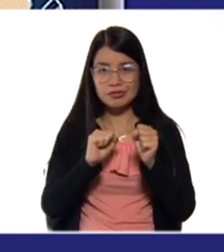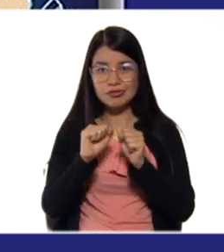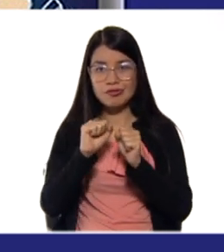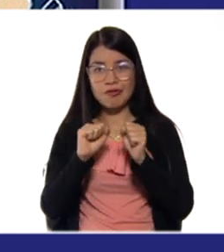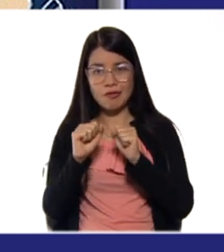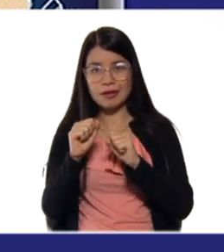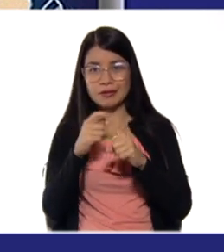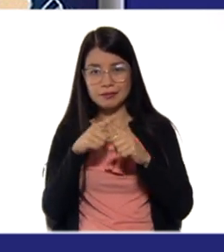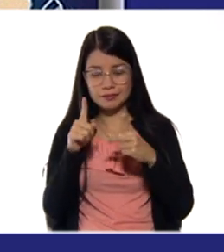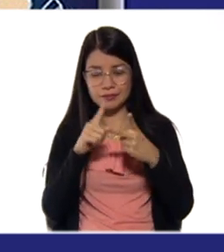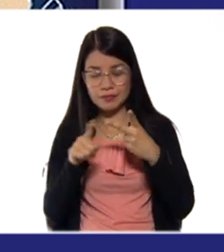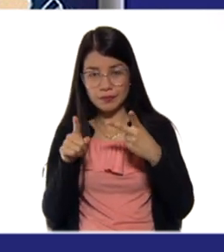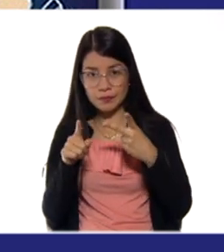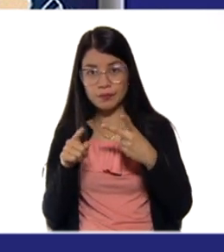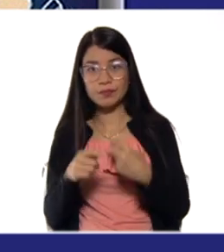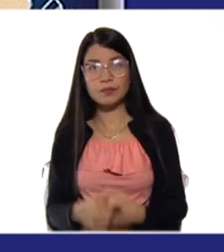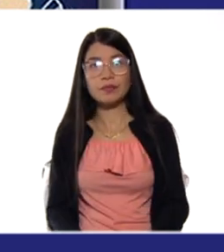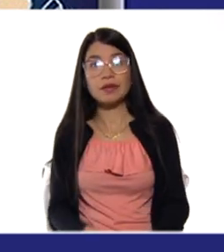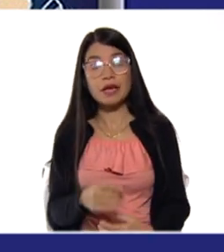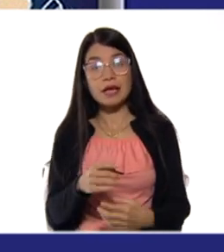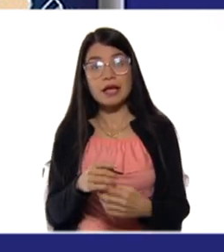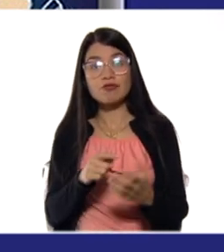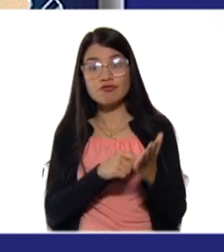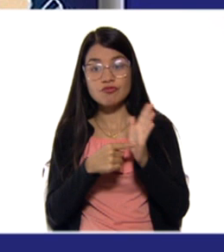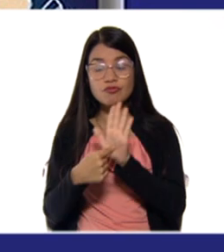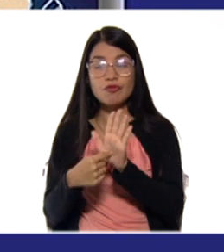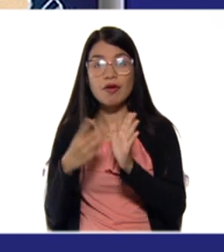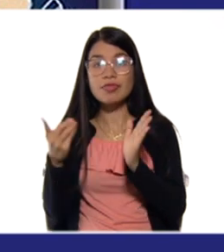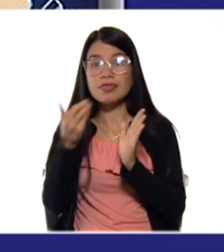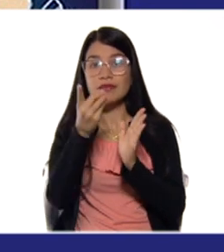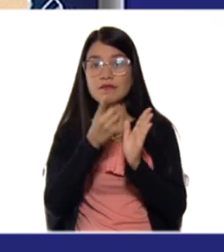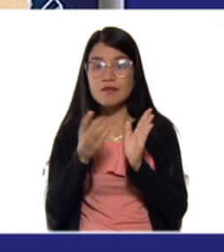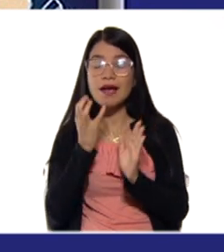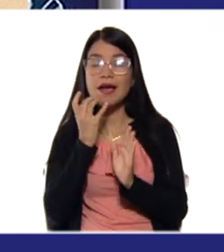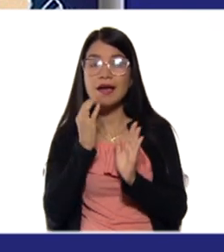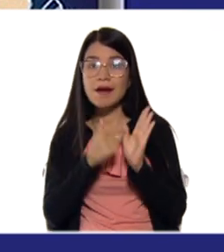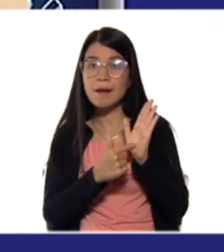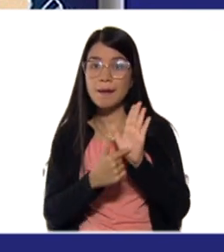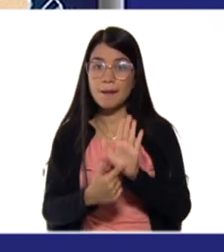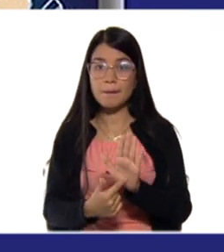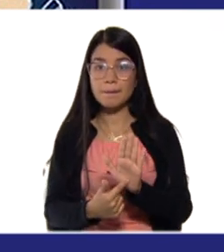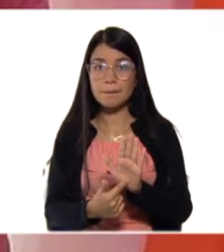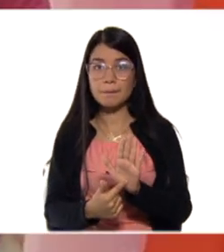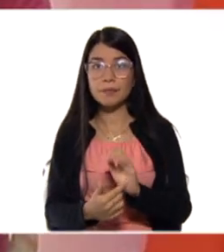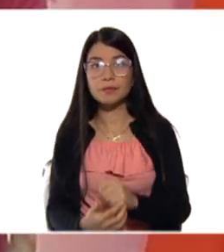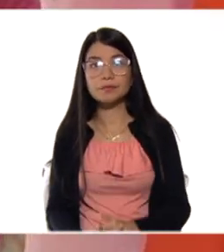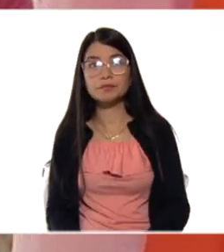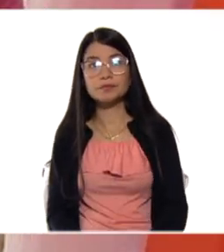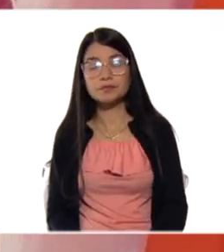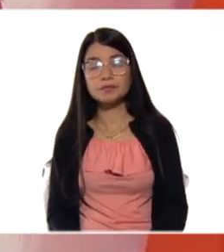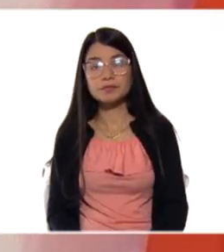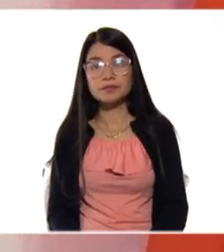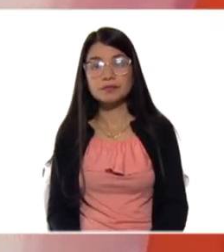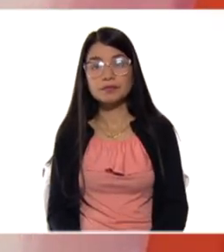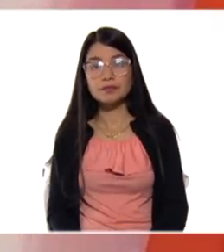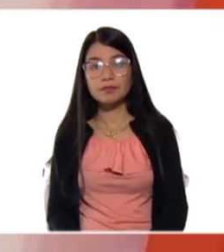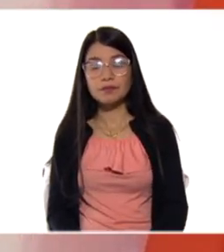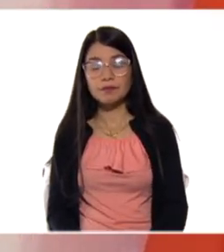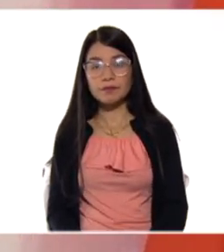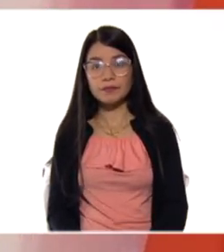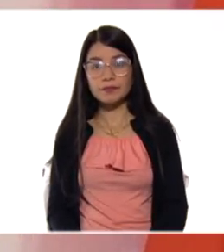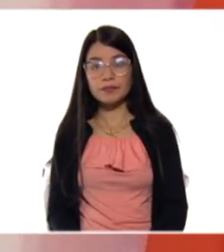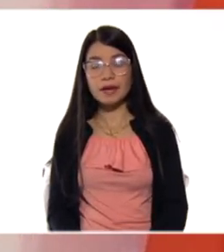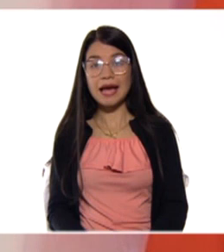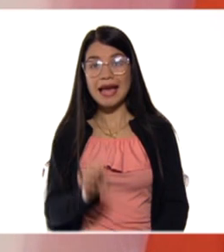acá trajimos algunos ejemplos. Muy bien, en una reacción endotérmica, el sistema absorbe calor